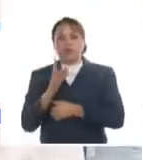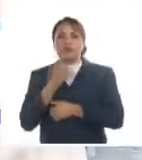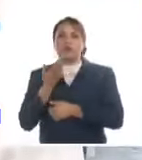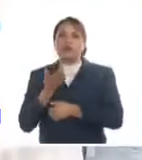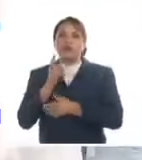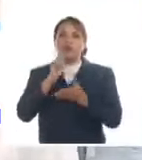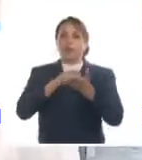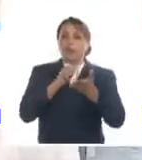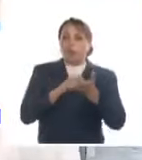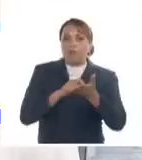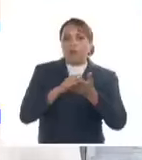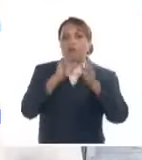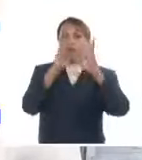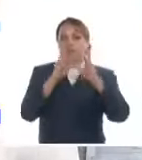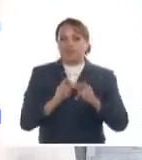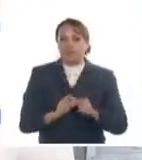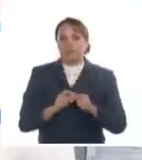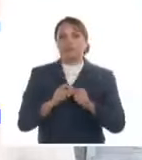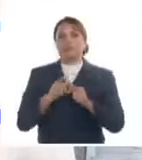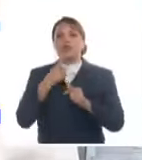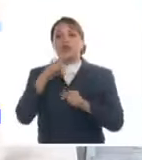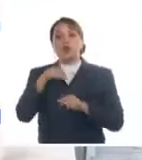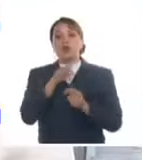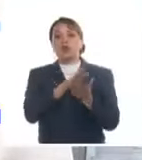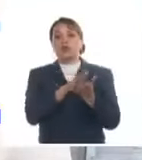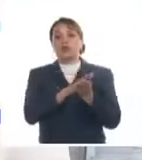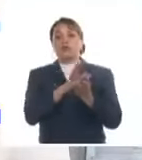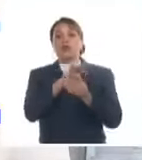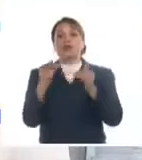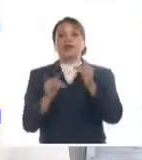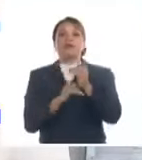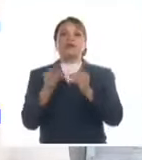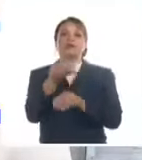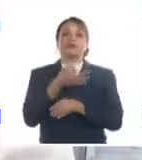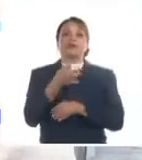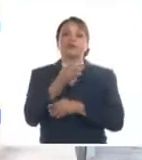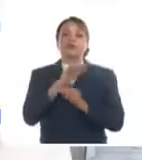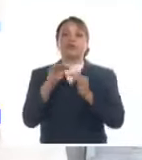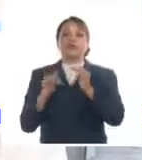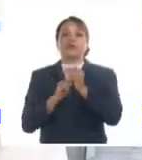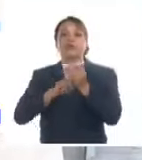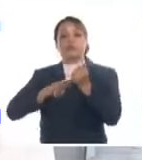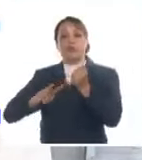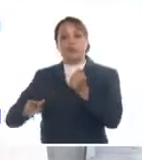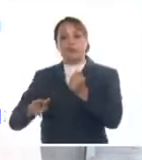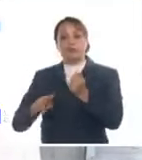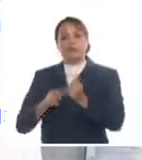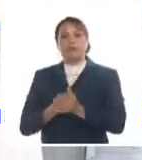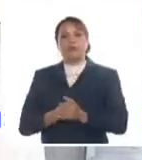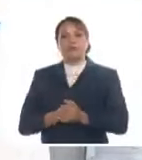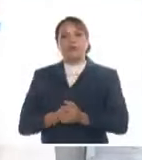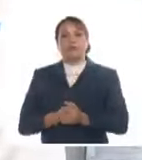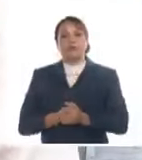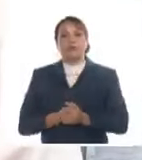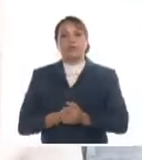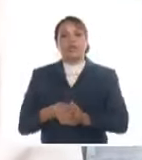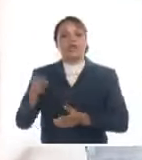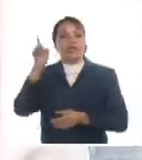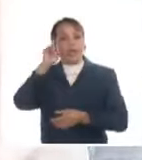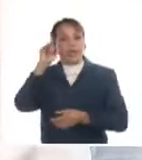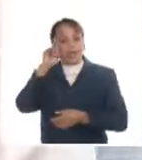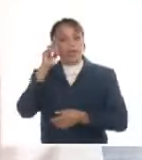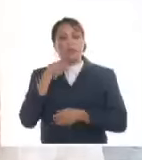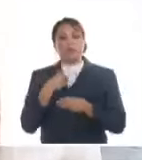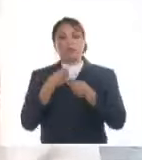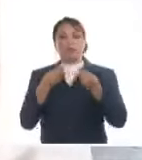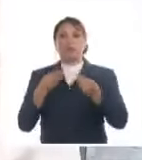hoy hay reservas a nivel de municipio y a nivel de provincia en el acopio de leche fresca que pudieran tener